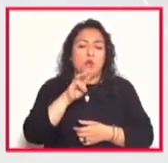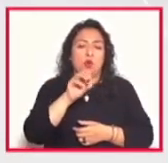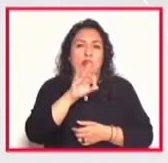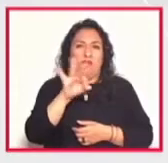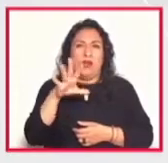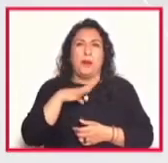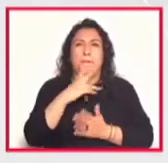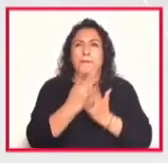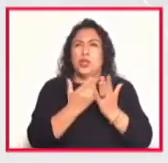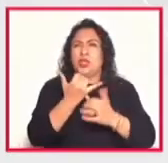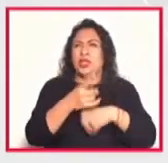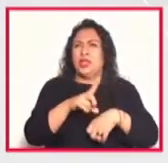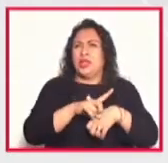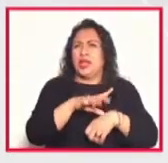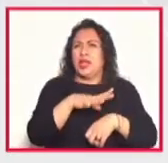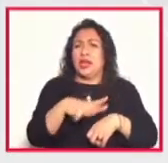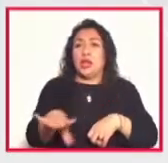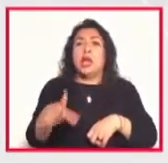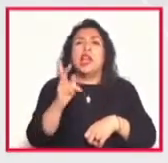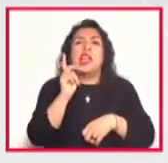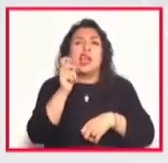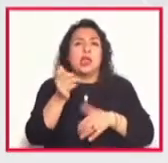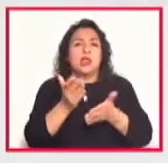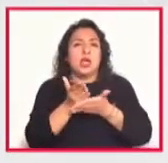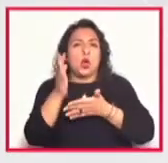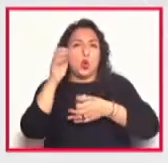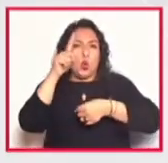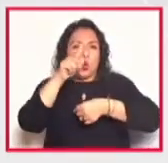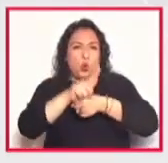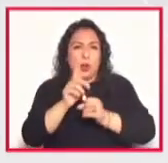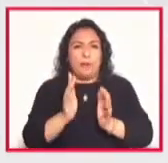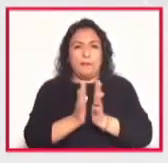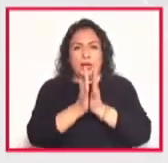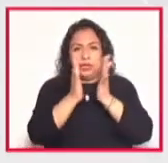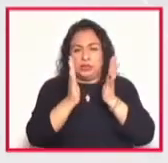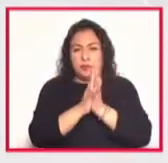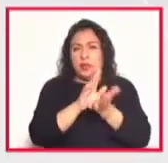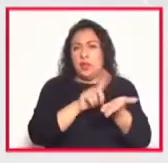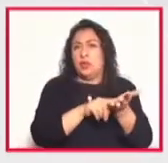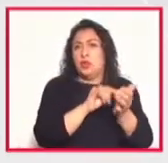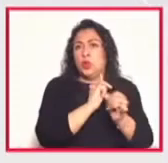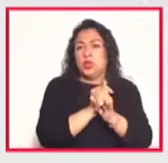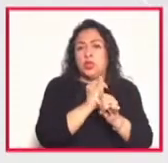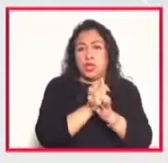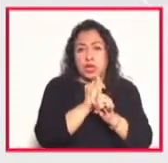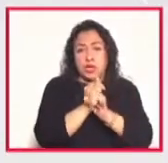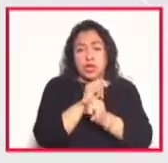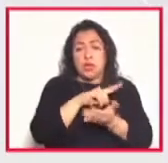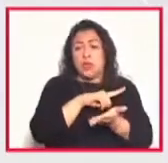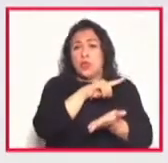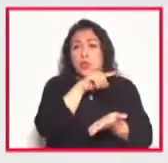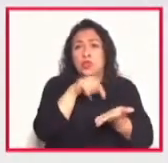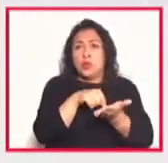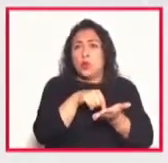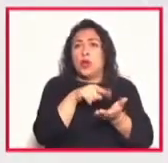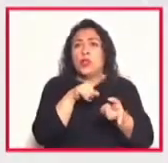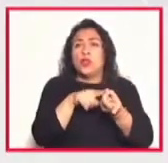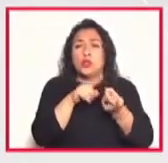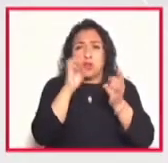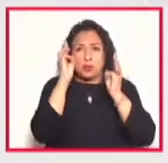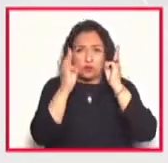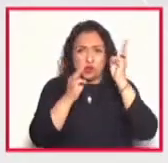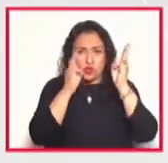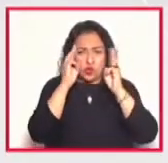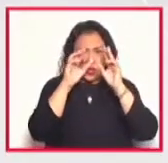Global. Se trata de una intervención cultural participativa en línea producida desde el Museo Universitario Arte Contemporáneo